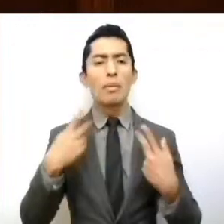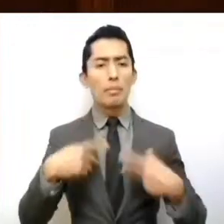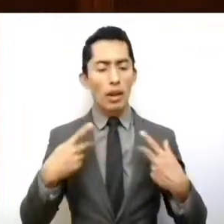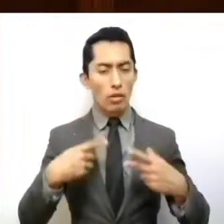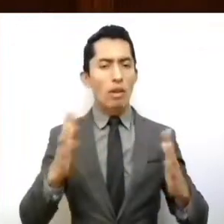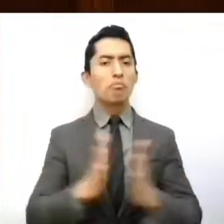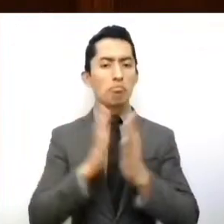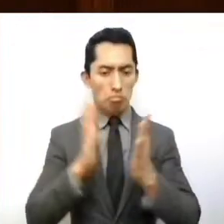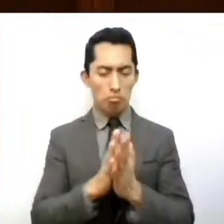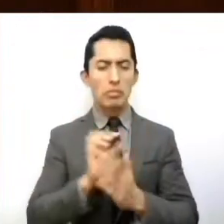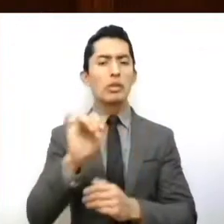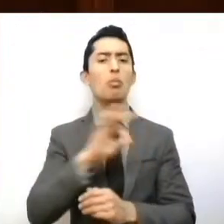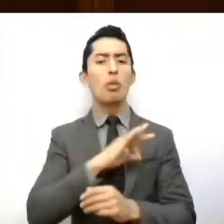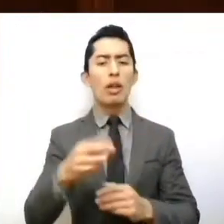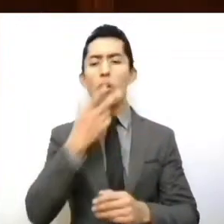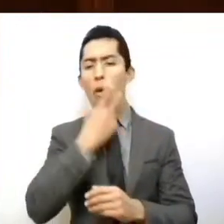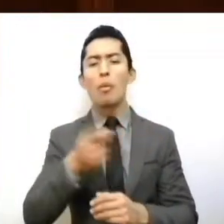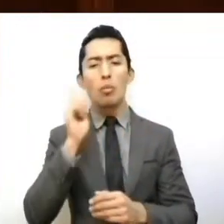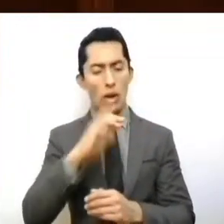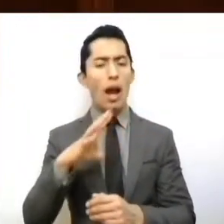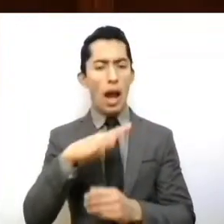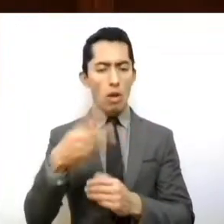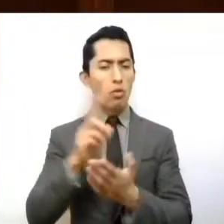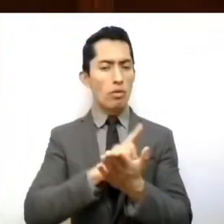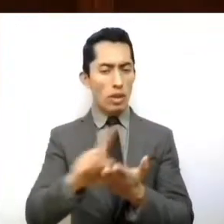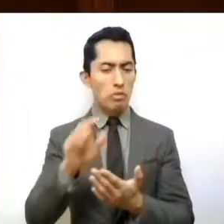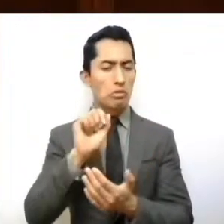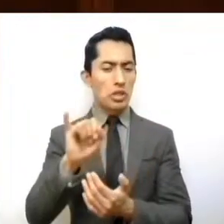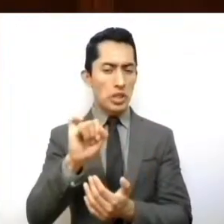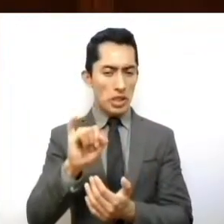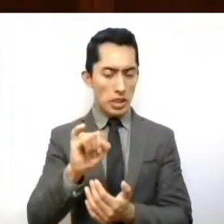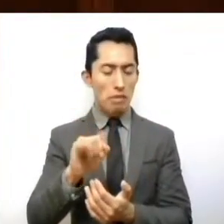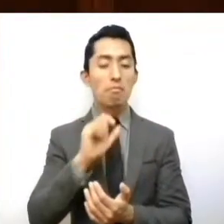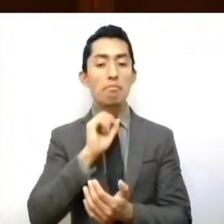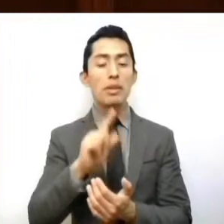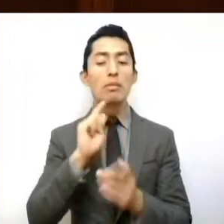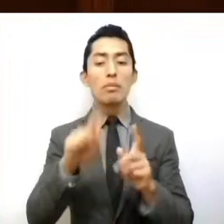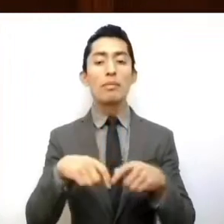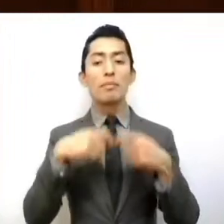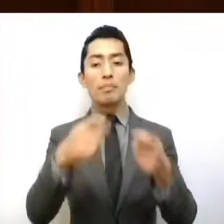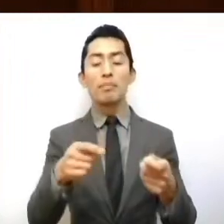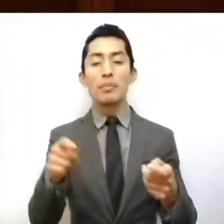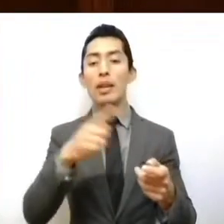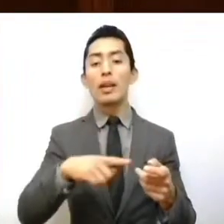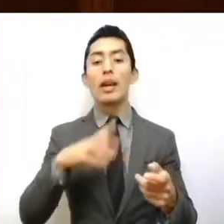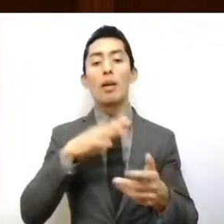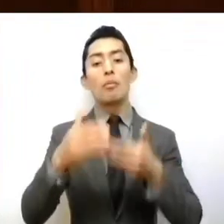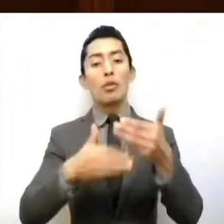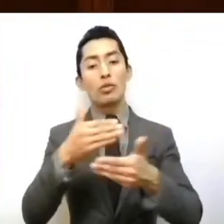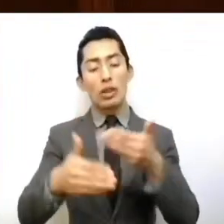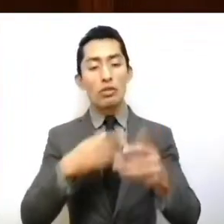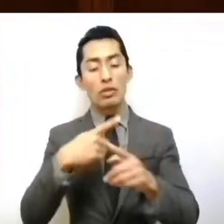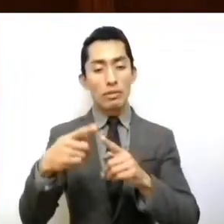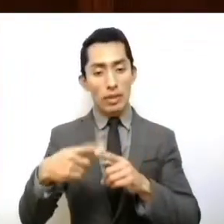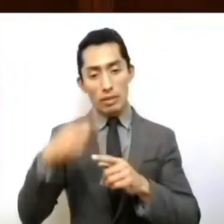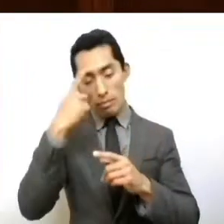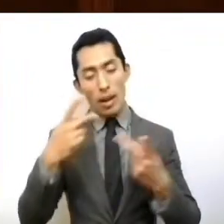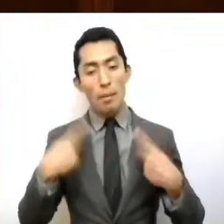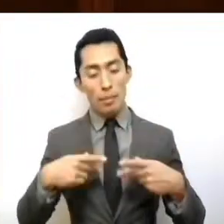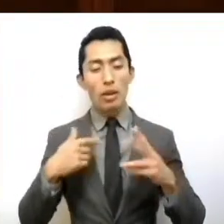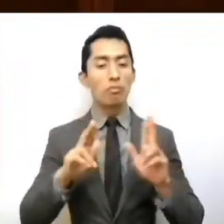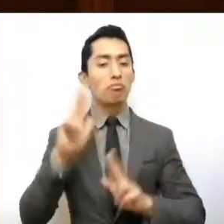que tienen las y los ciudadanos, considerar la asignación de atribuciones de todo el proceso de los mecanismos de participación ciudadana,